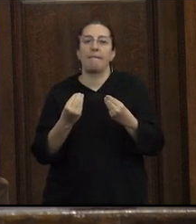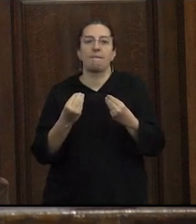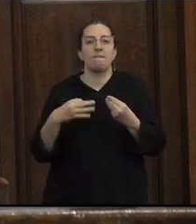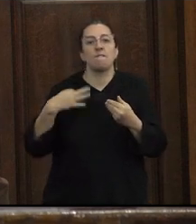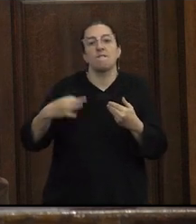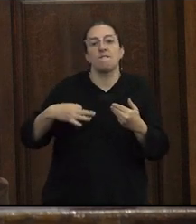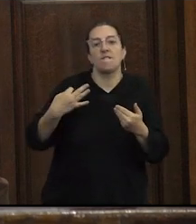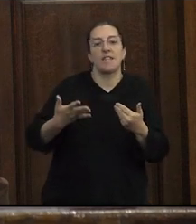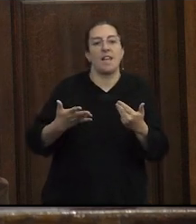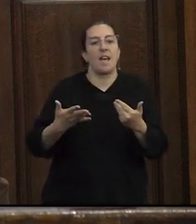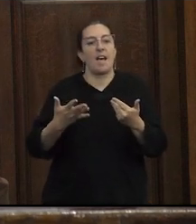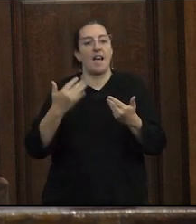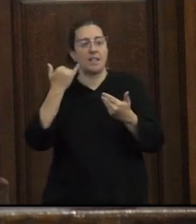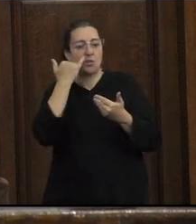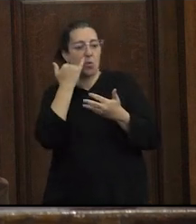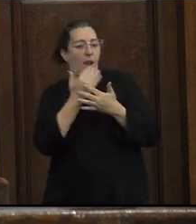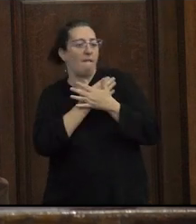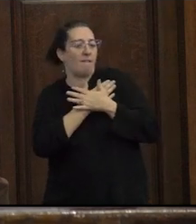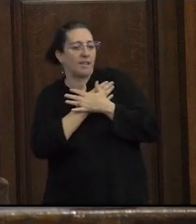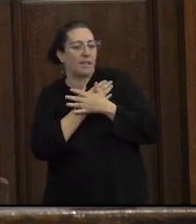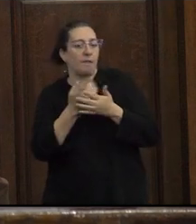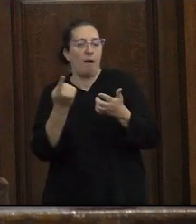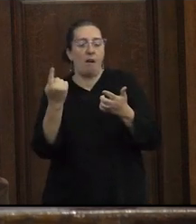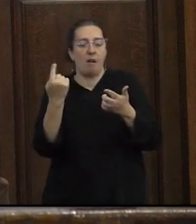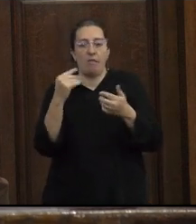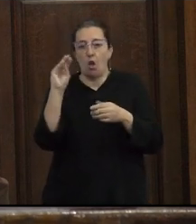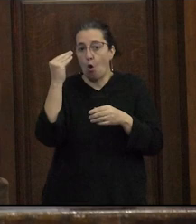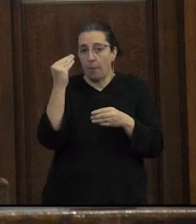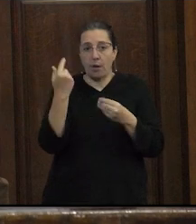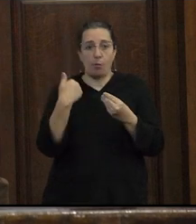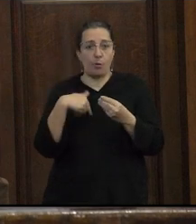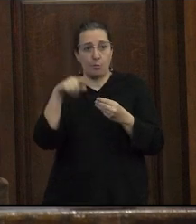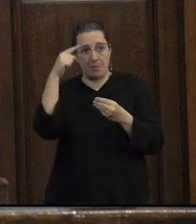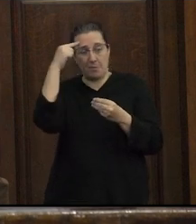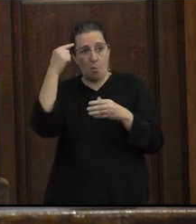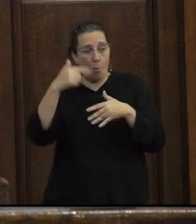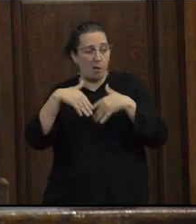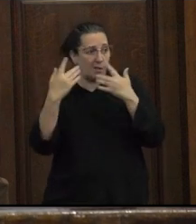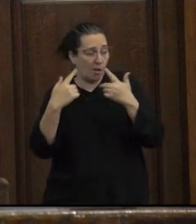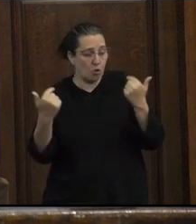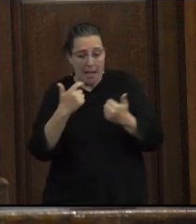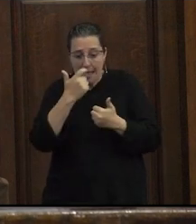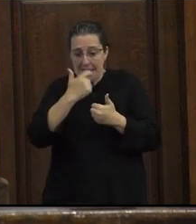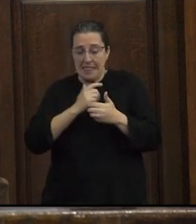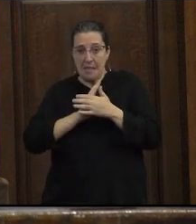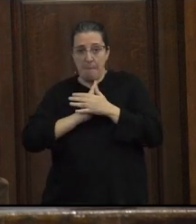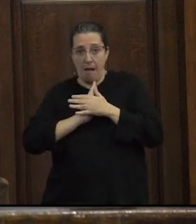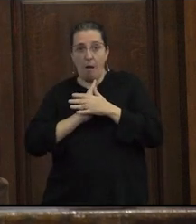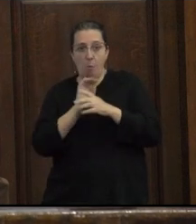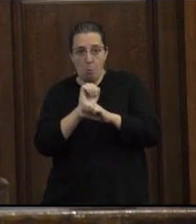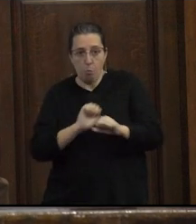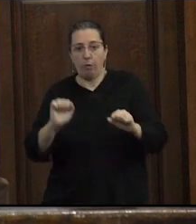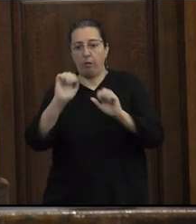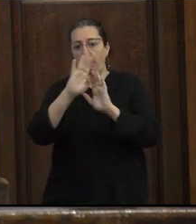sexoafectiva de jóvenes cuando parece que cualquier resquicio de la vida íntima puede ser reglamentado por protocolos